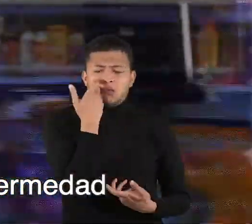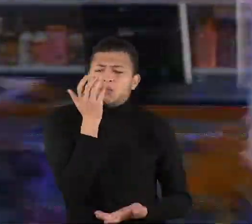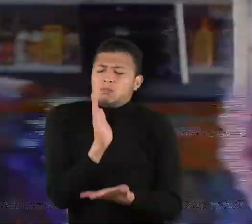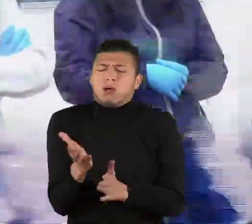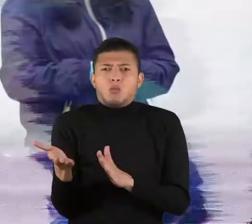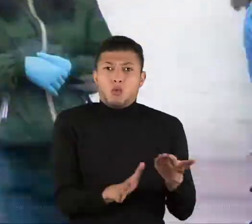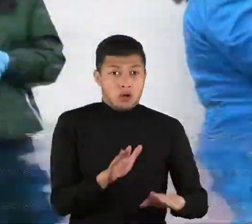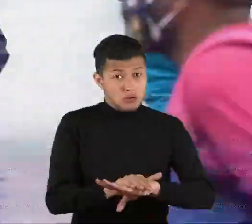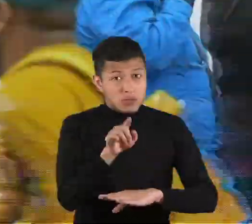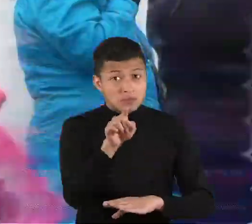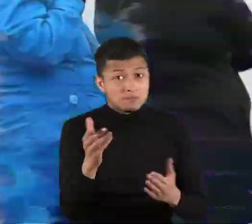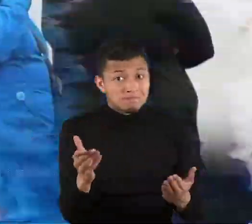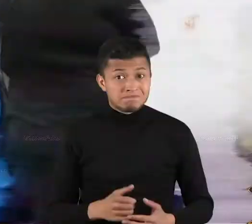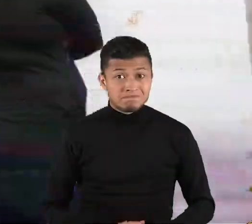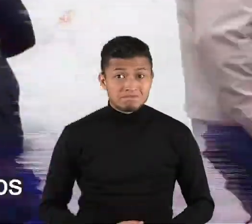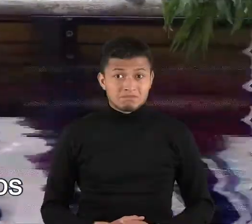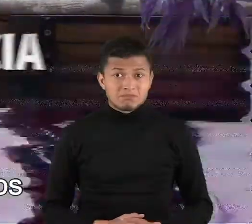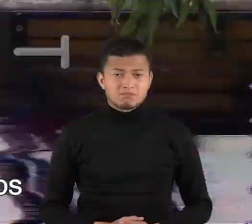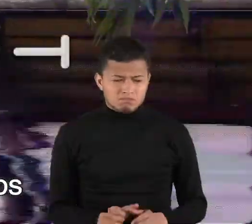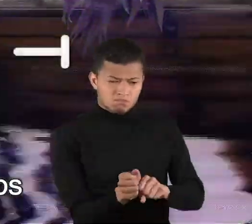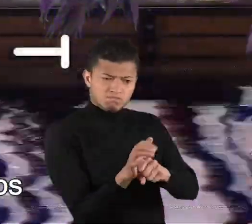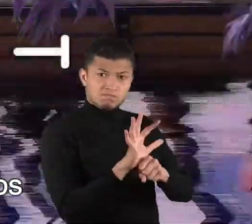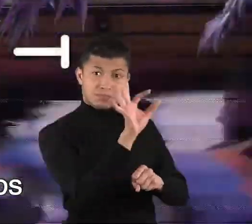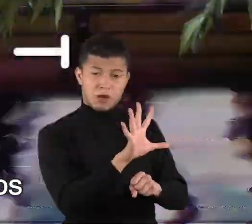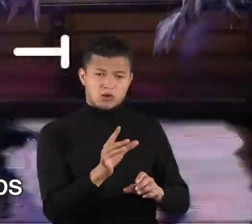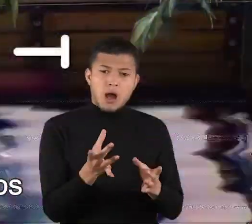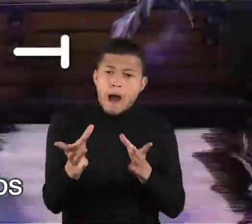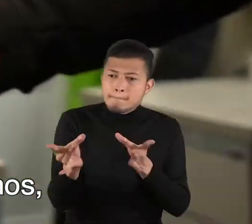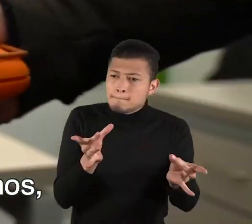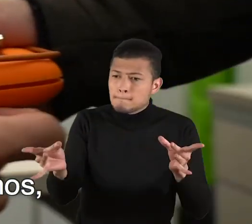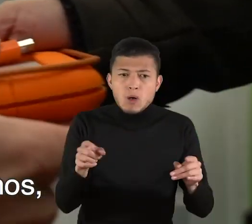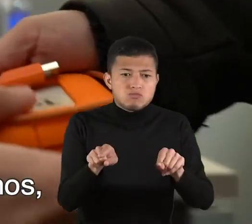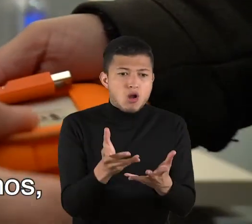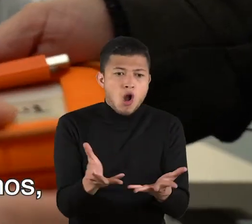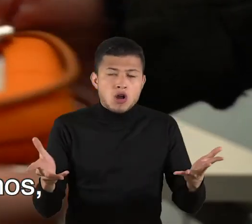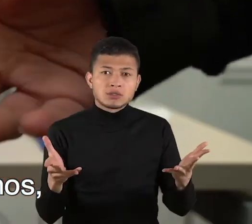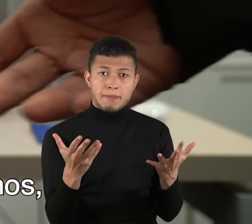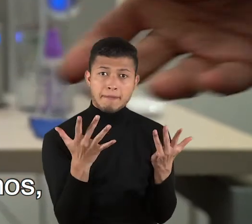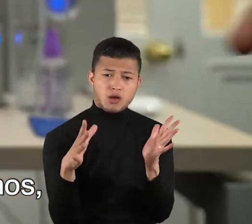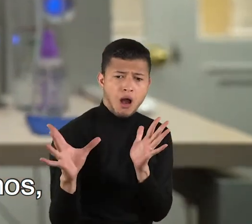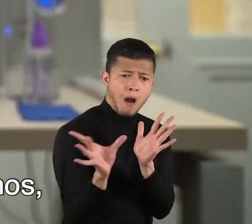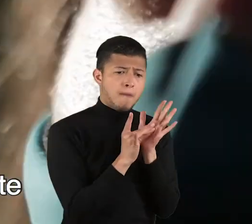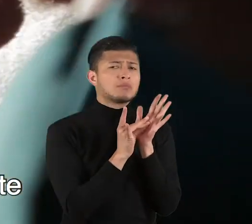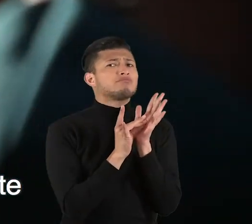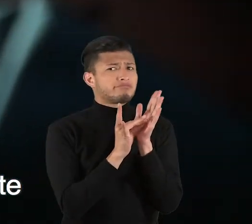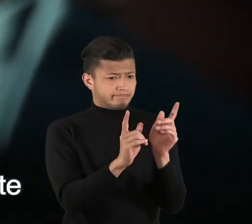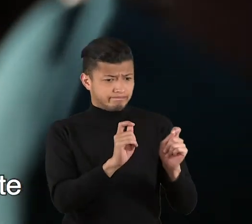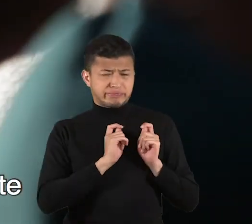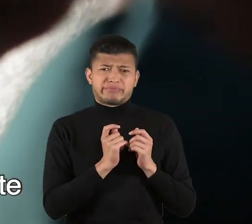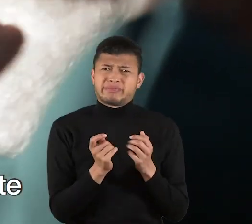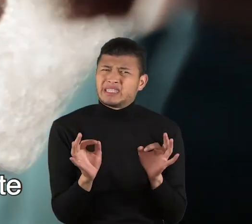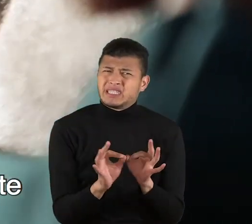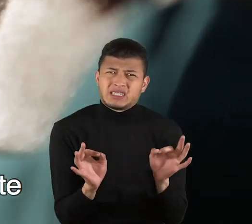enfermedad sí representa la muerte. Este coronavirus contamina objetos y superficies hasta llegar a sus manos. Usted puede